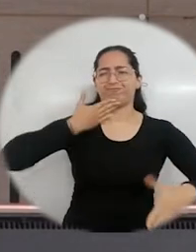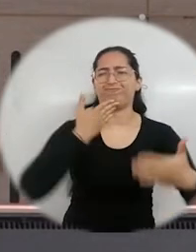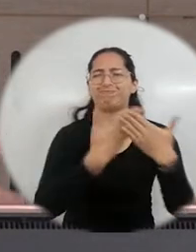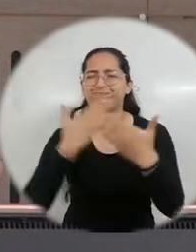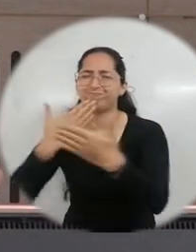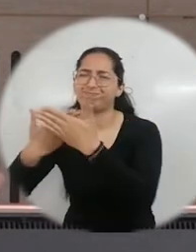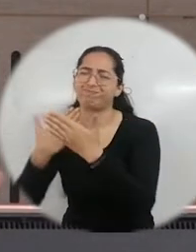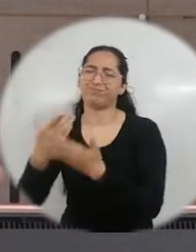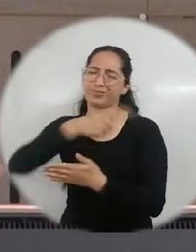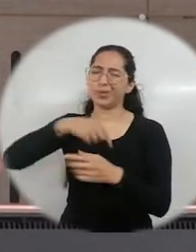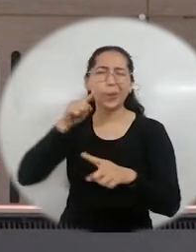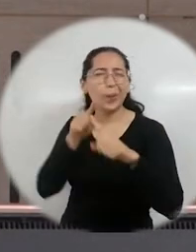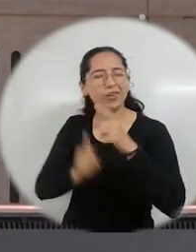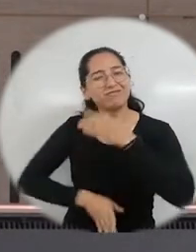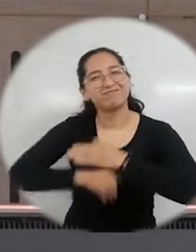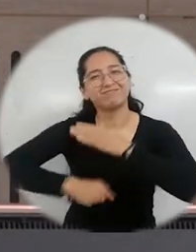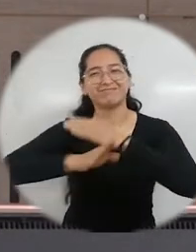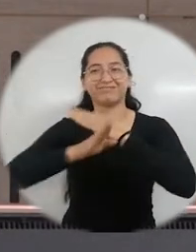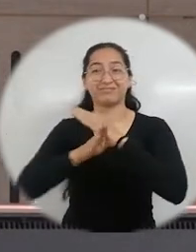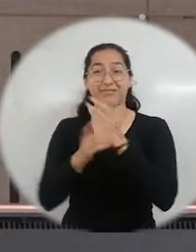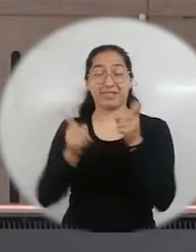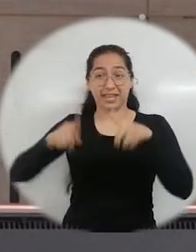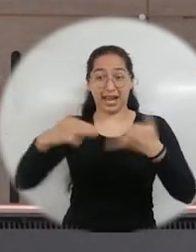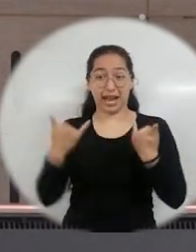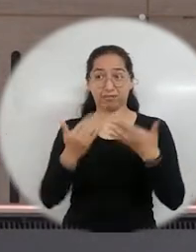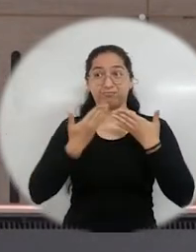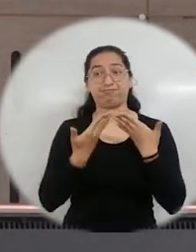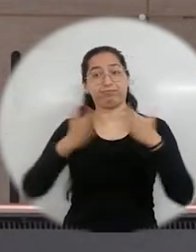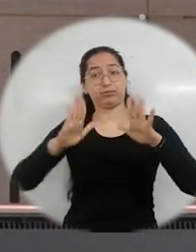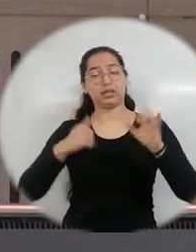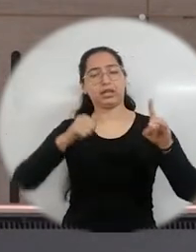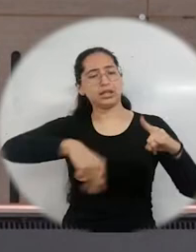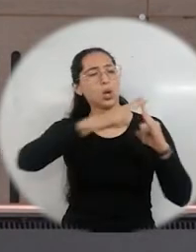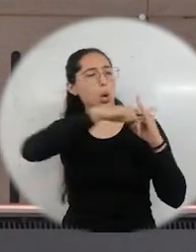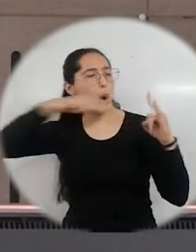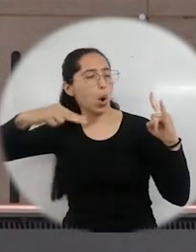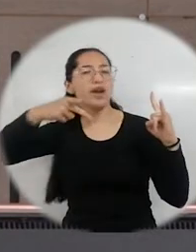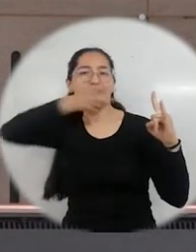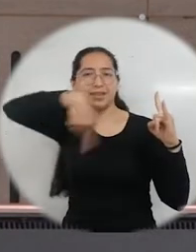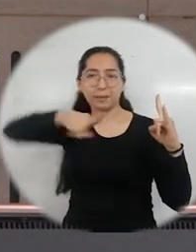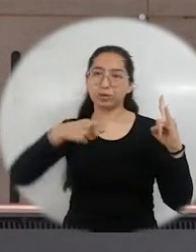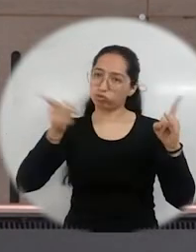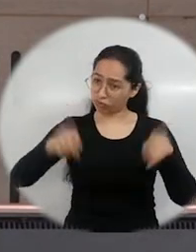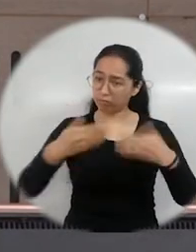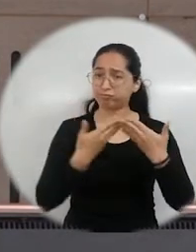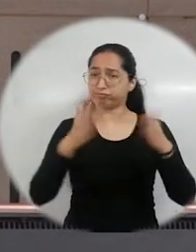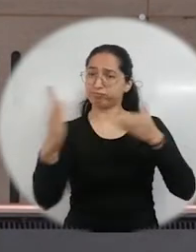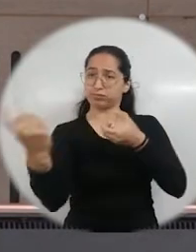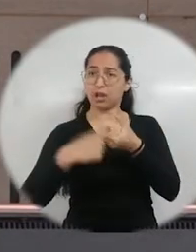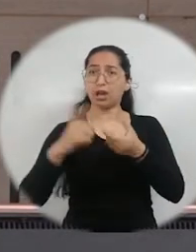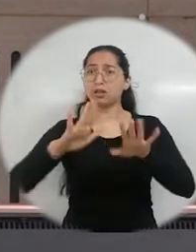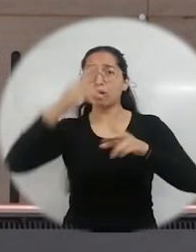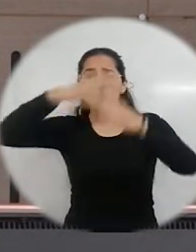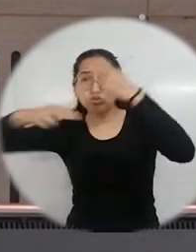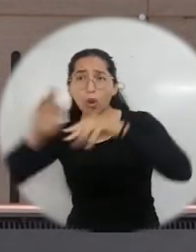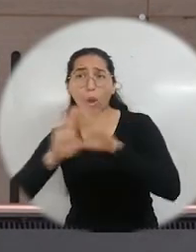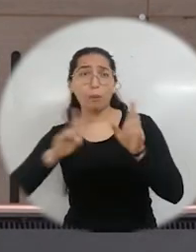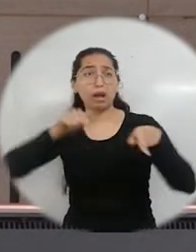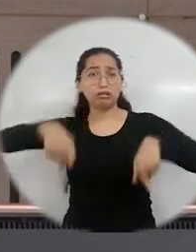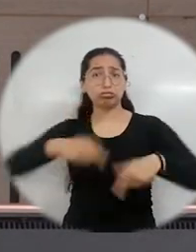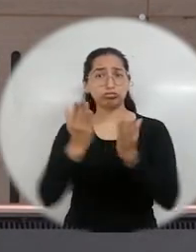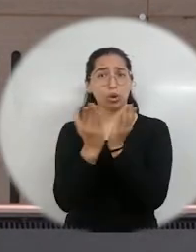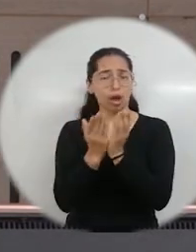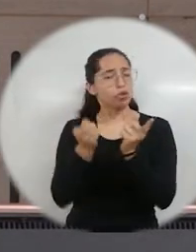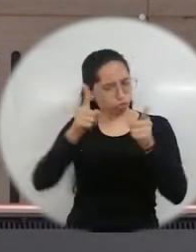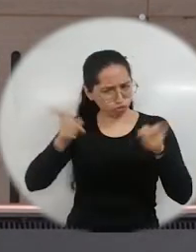disposición a seguir adelante, abrirles las puertas de la universidad para decirles que esta también es su universidad, no solo la de sus hijos o